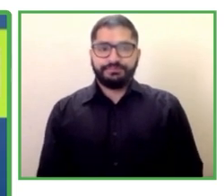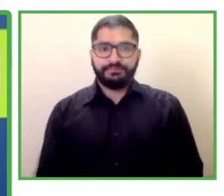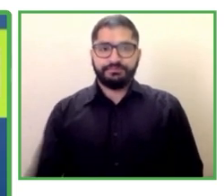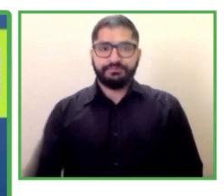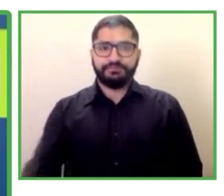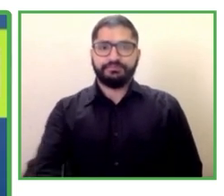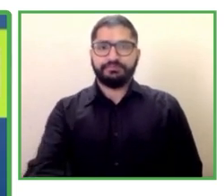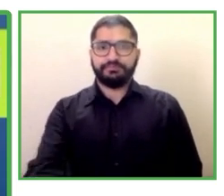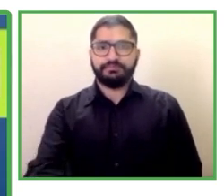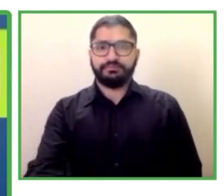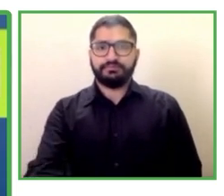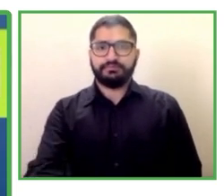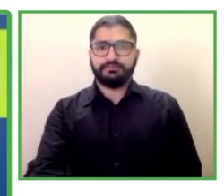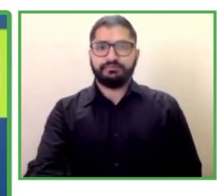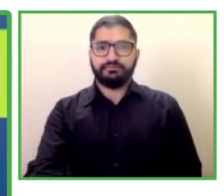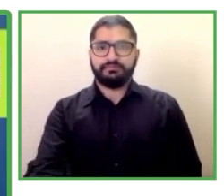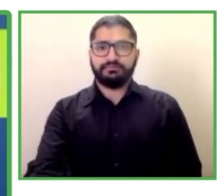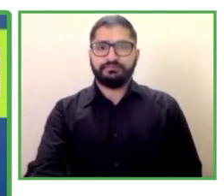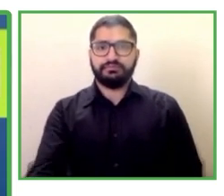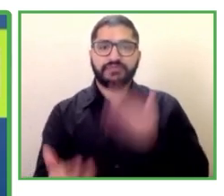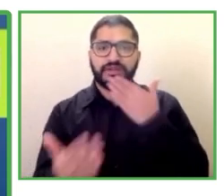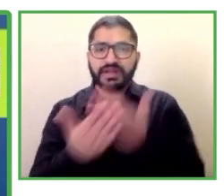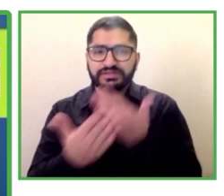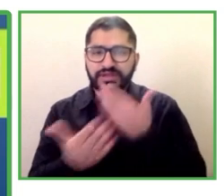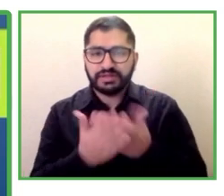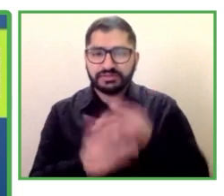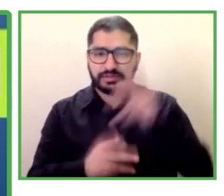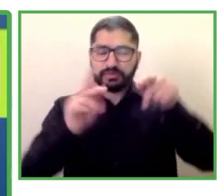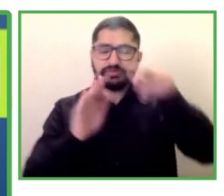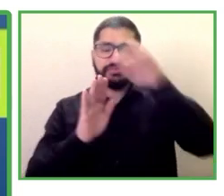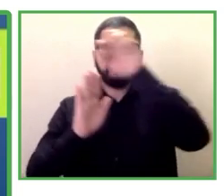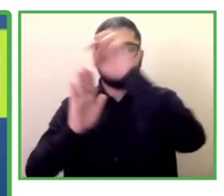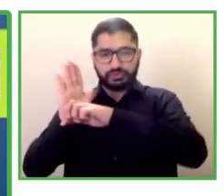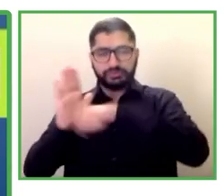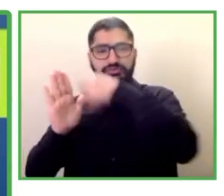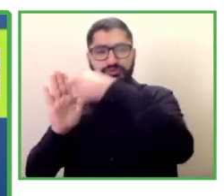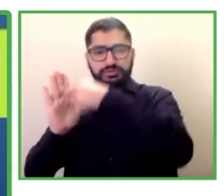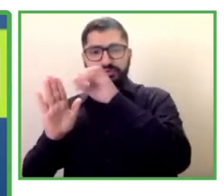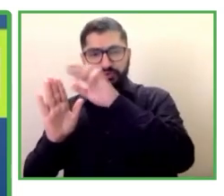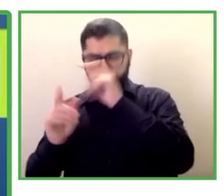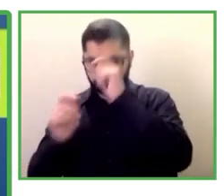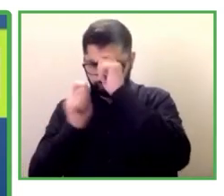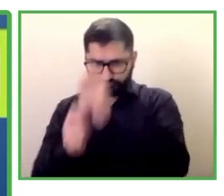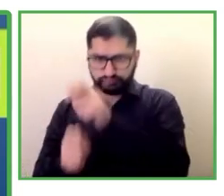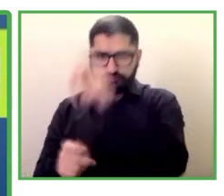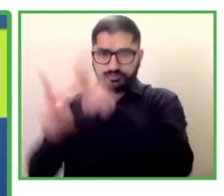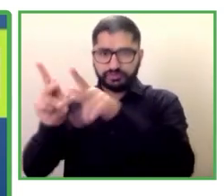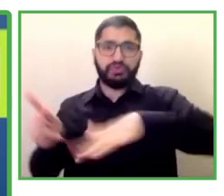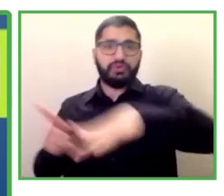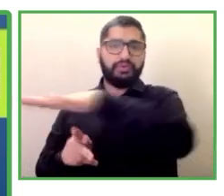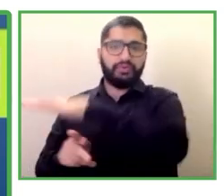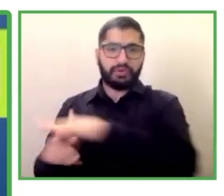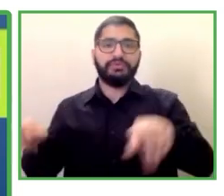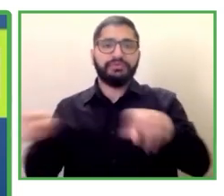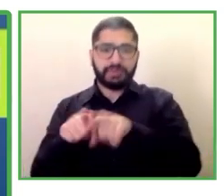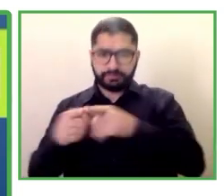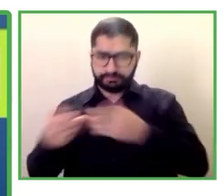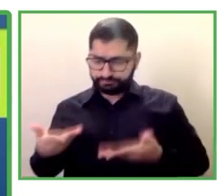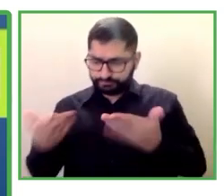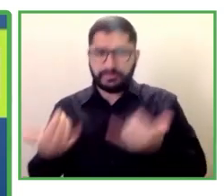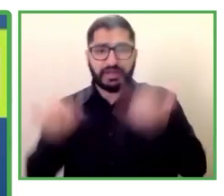Muchas gracias por reconocer nuestro trabajo y por invitarnos aquí el día de hoy a hablarles